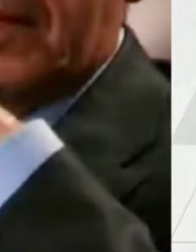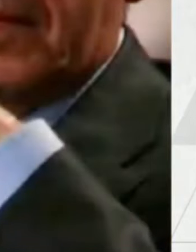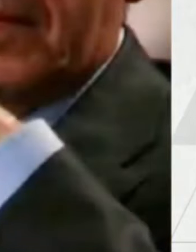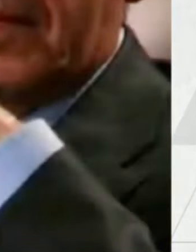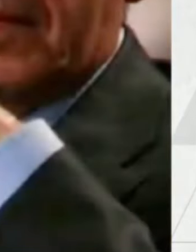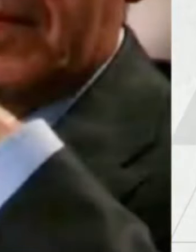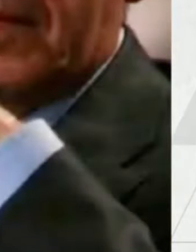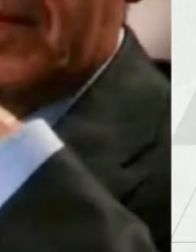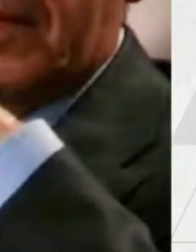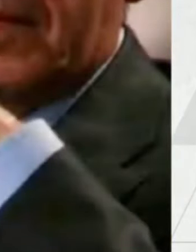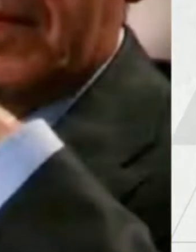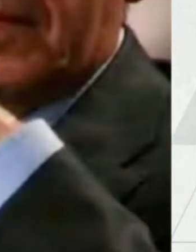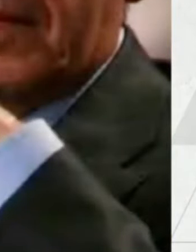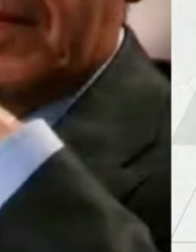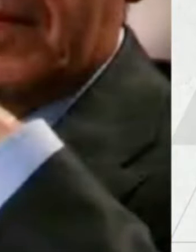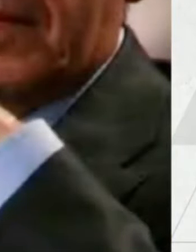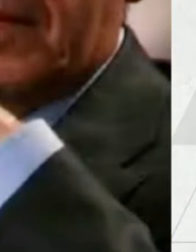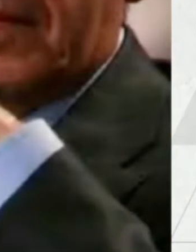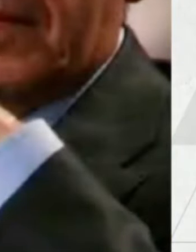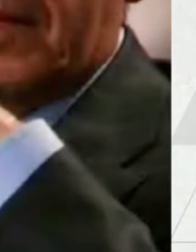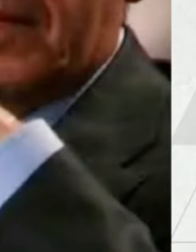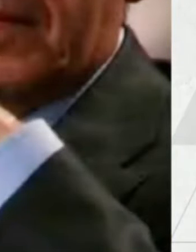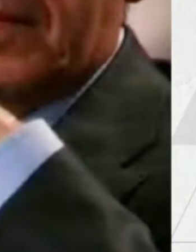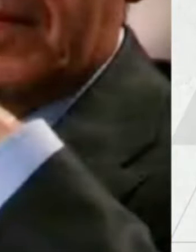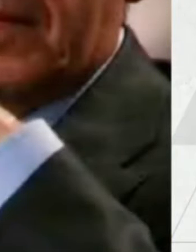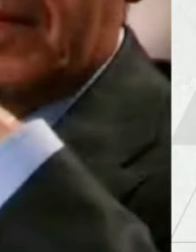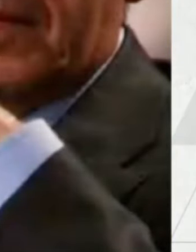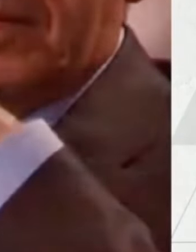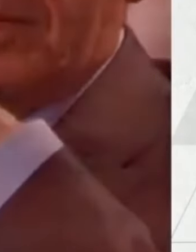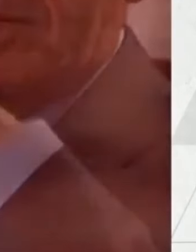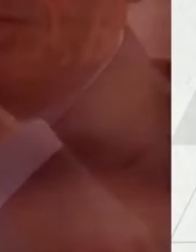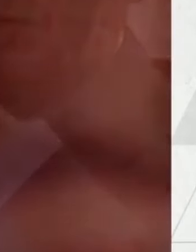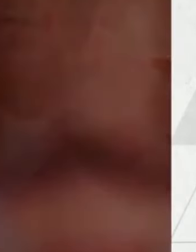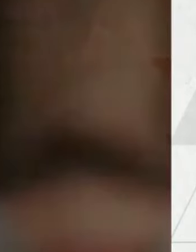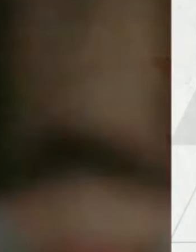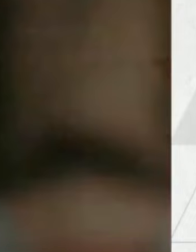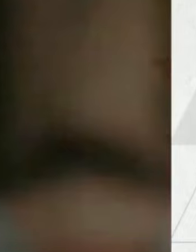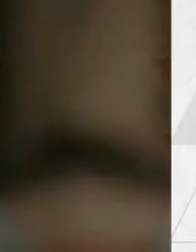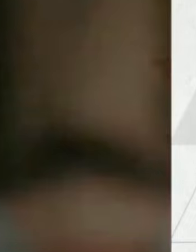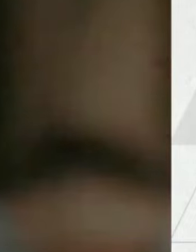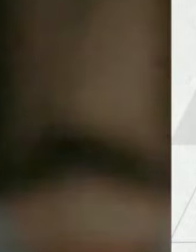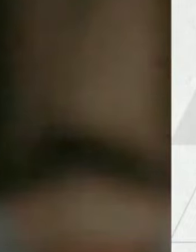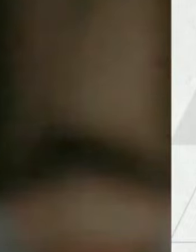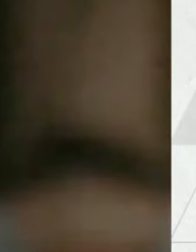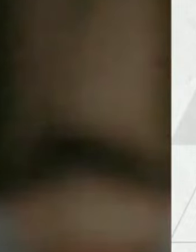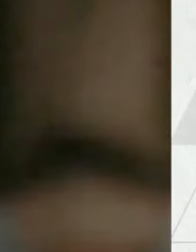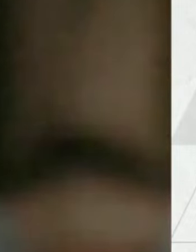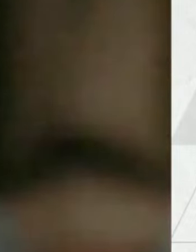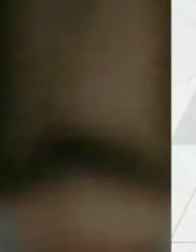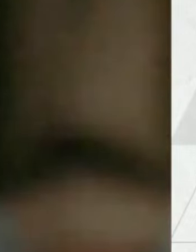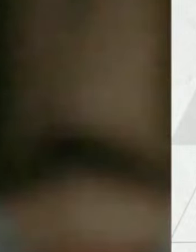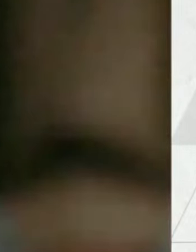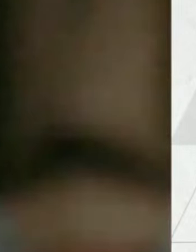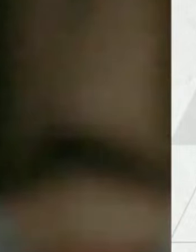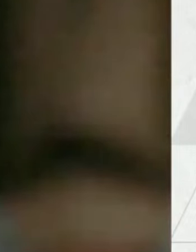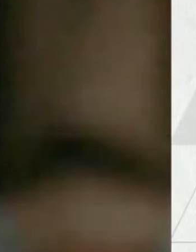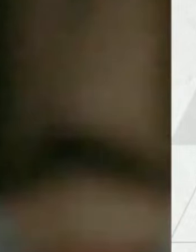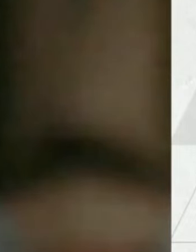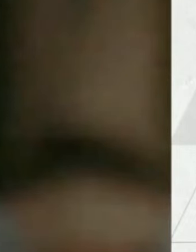te doy para que votes por mí, y si no votas por mí, te lo voy a quitar o te lo van a quitar.